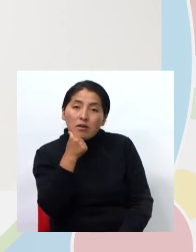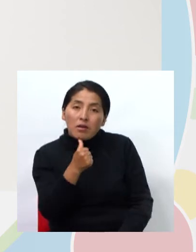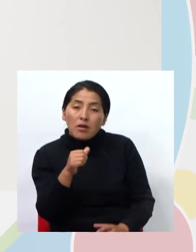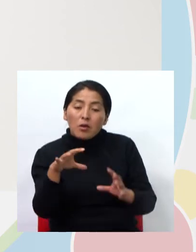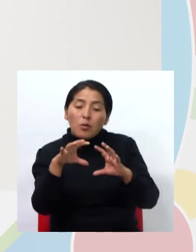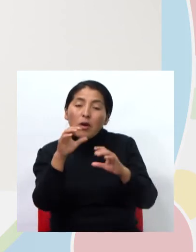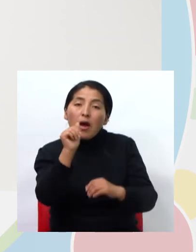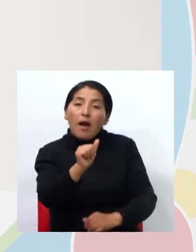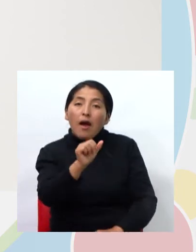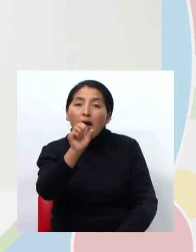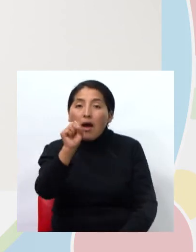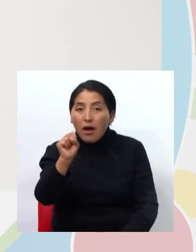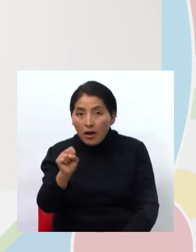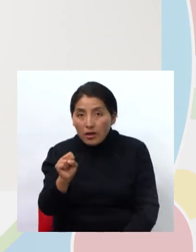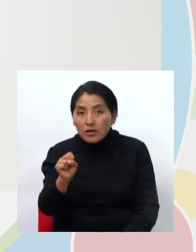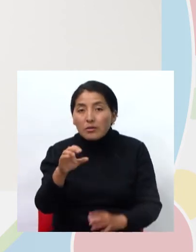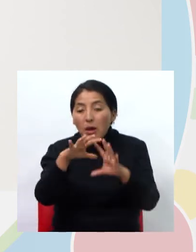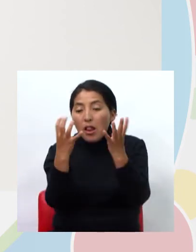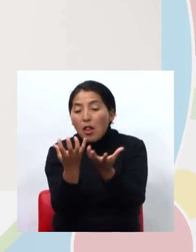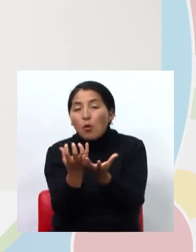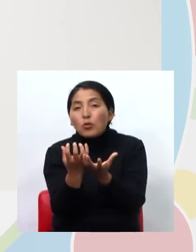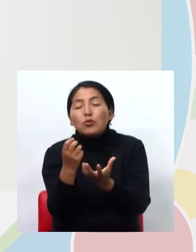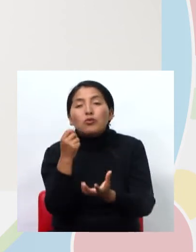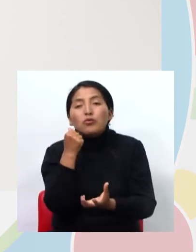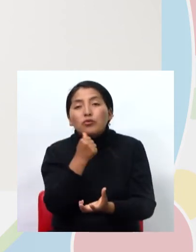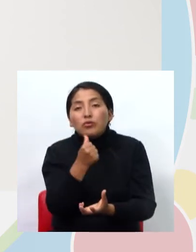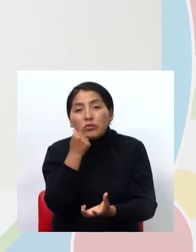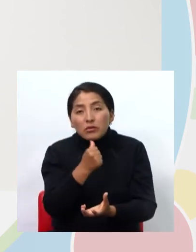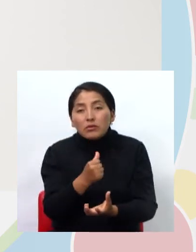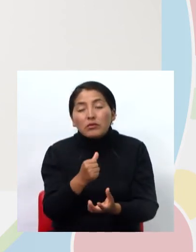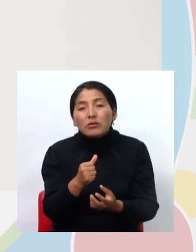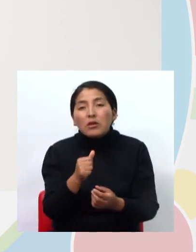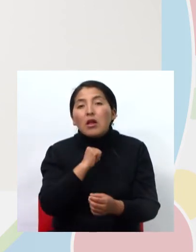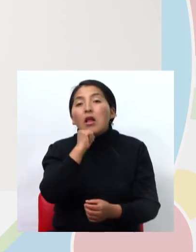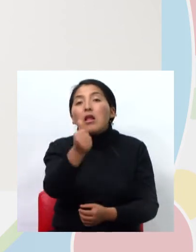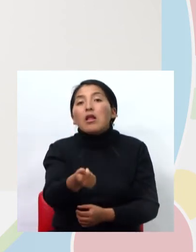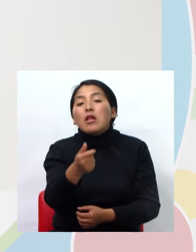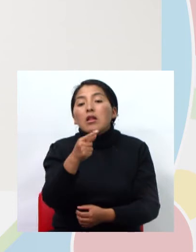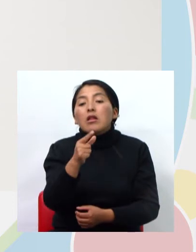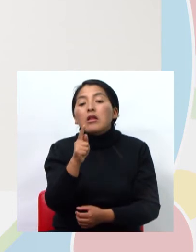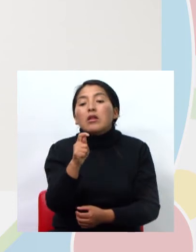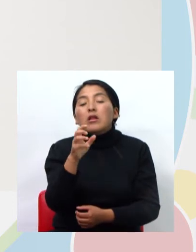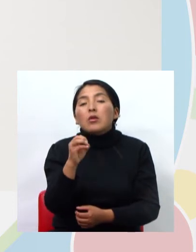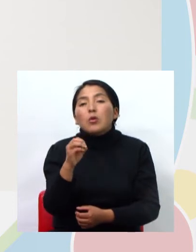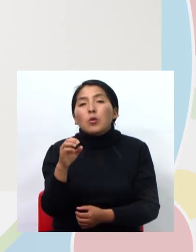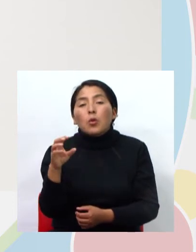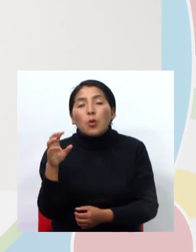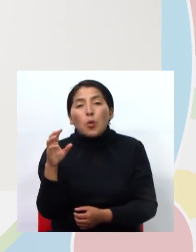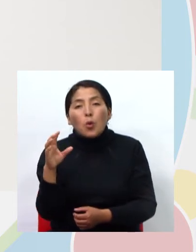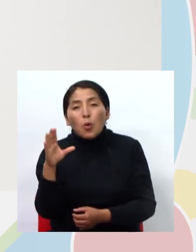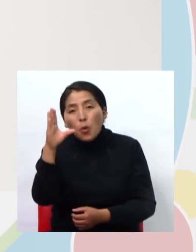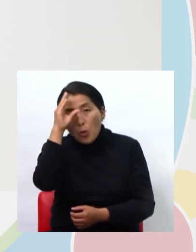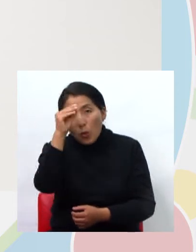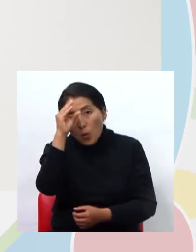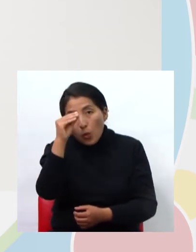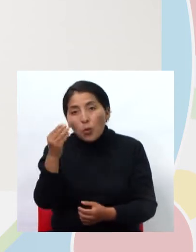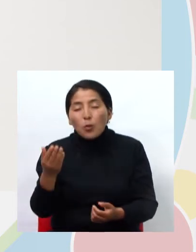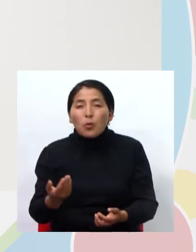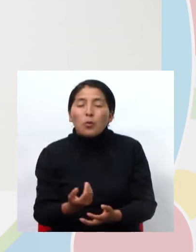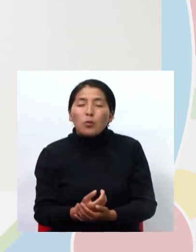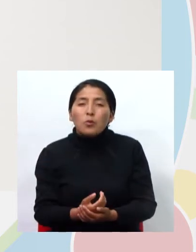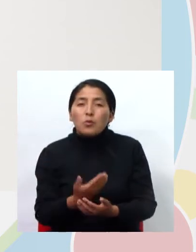femenino, el grito, masculino, y los saltos, igual, masculino.